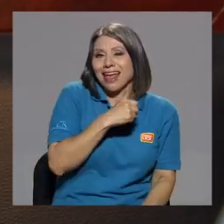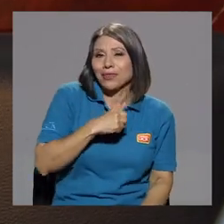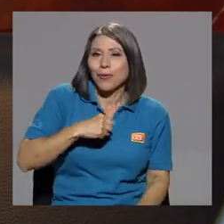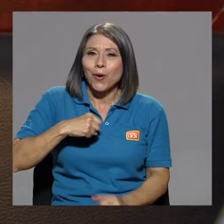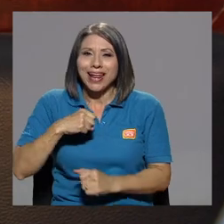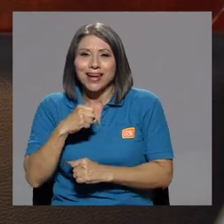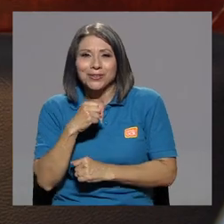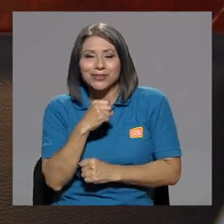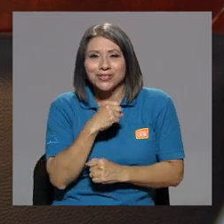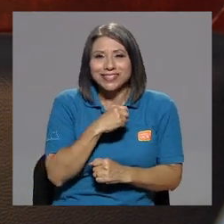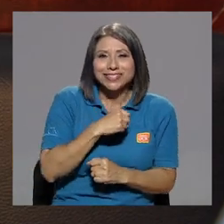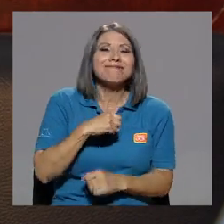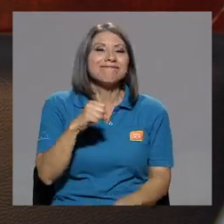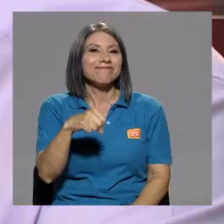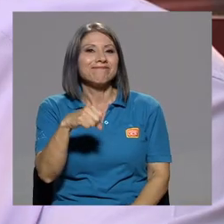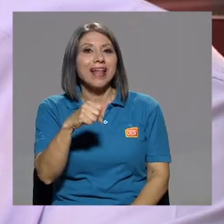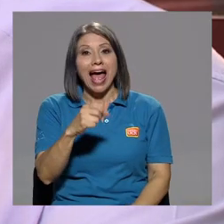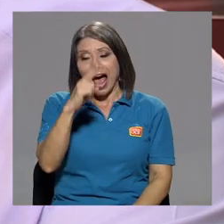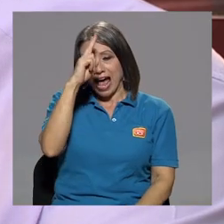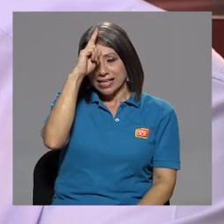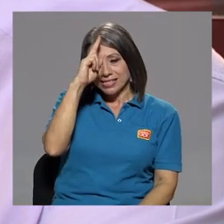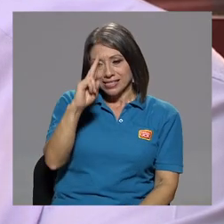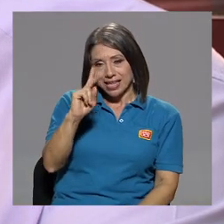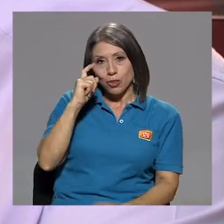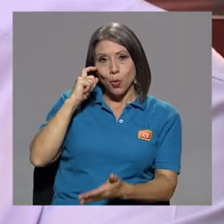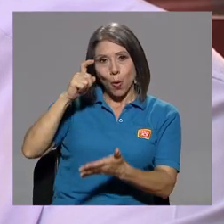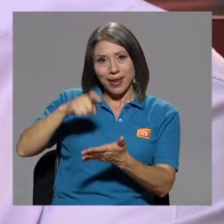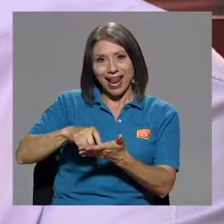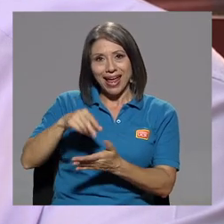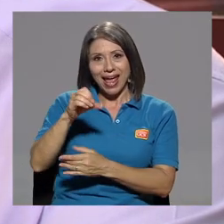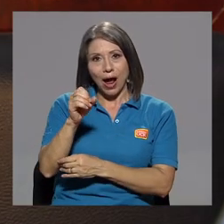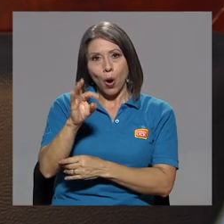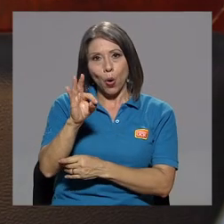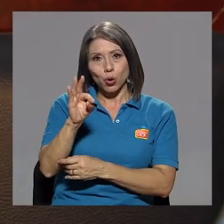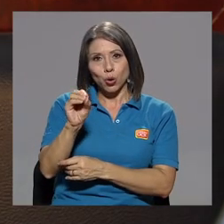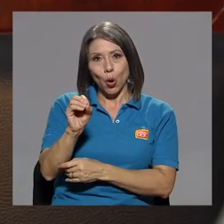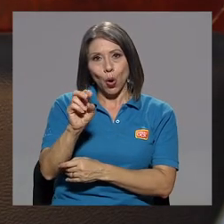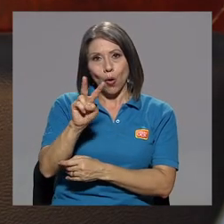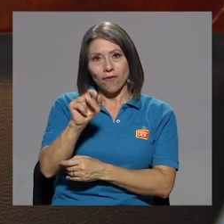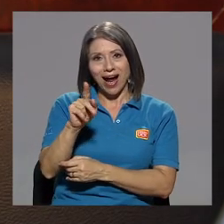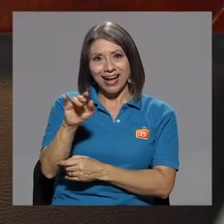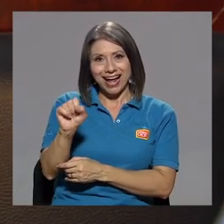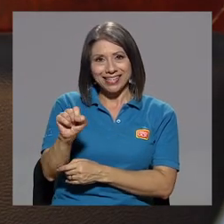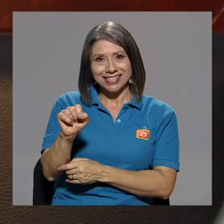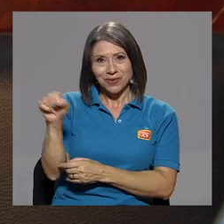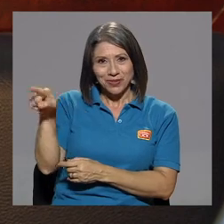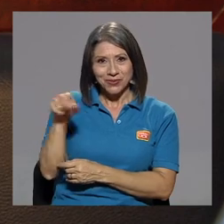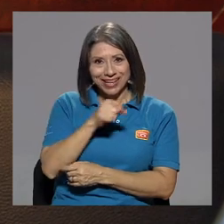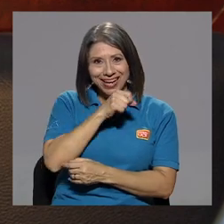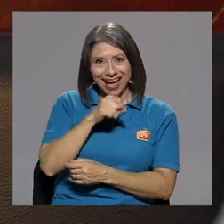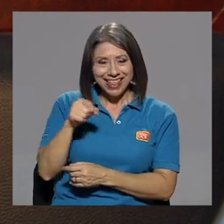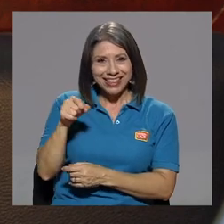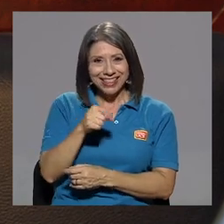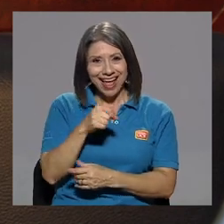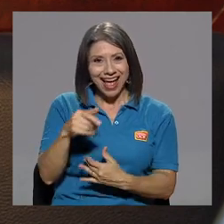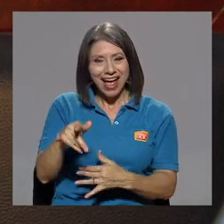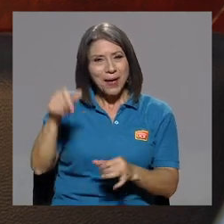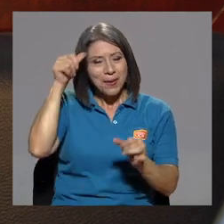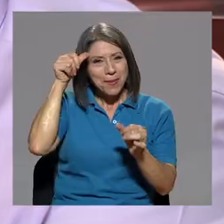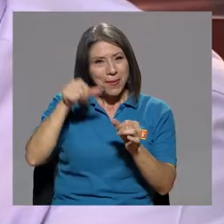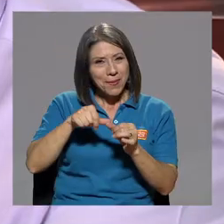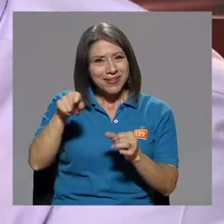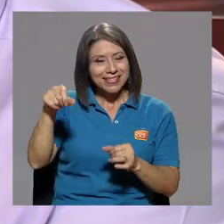boleros. Y haciéndole un homenaje a Otto Vargas, casualmente, cuando usted canta. Bueno, yo... Recuerdo esa canción. Sí, yo... Una